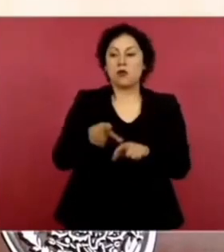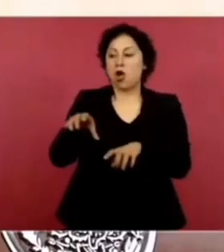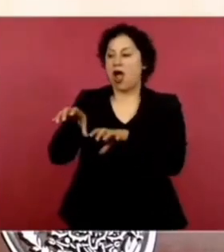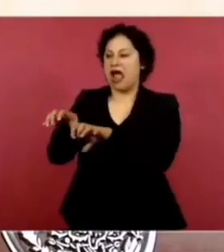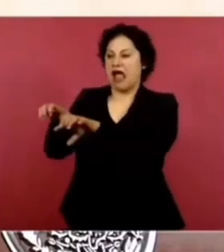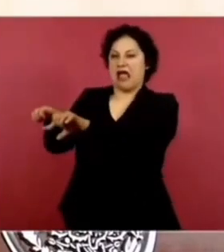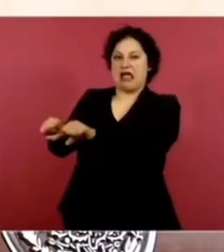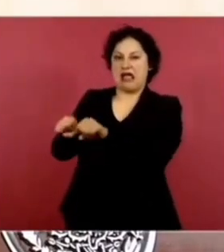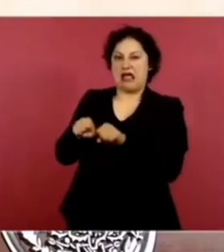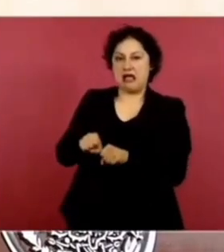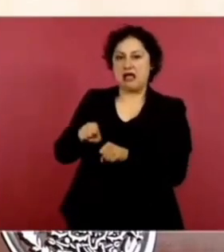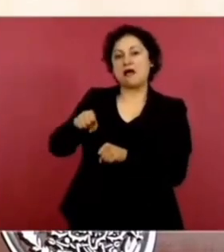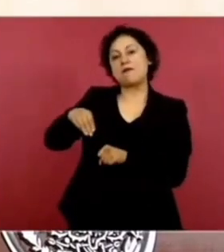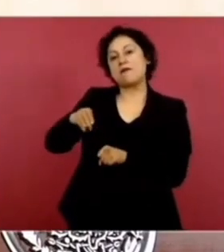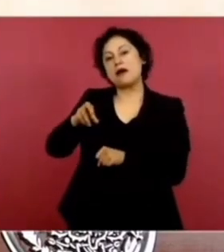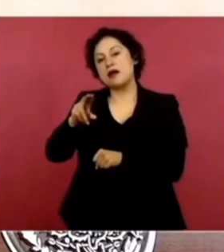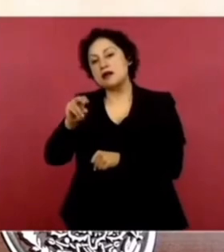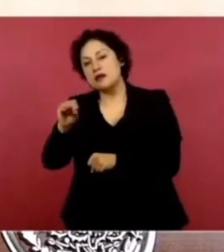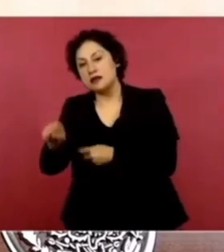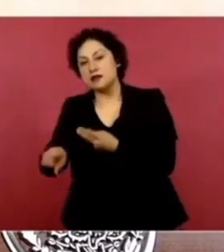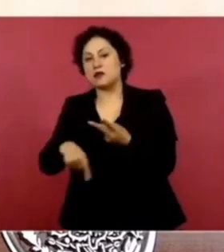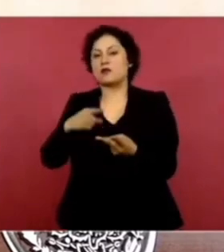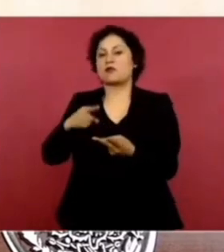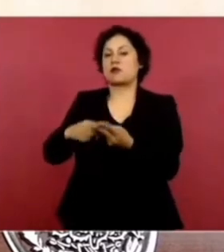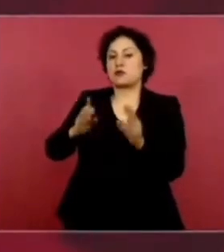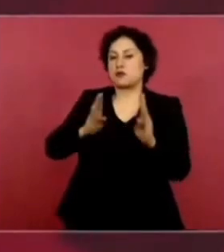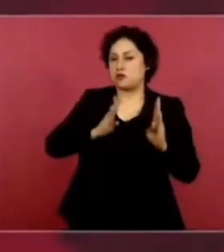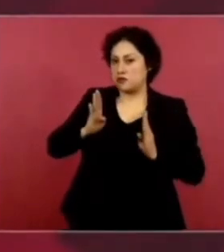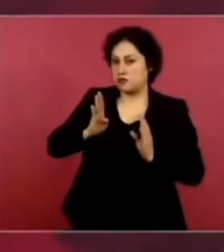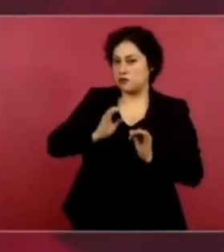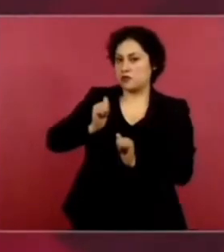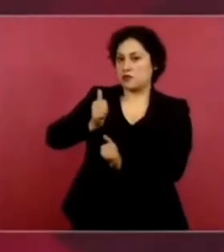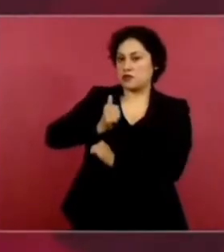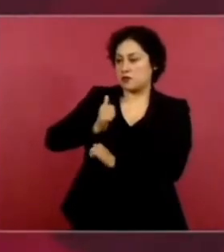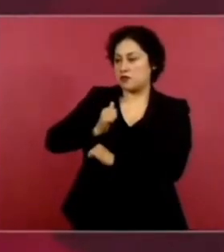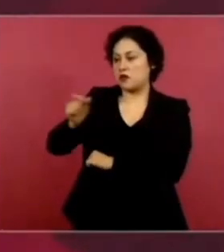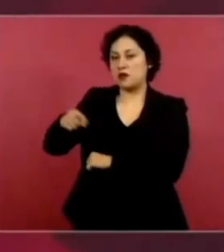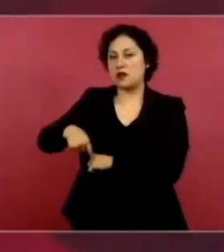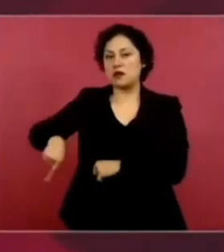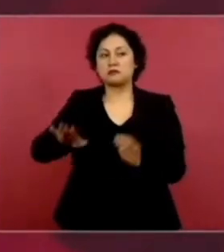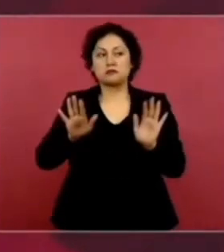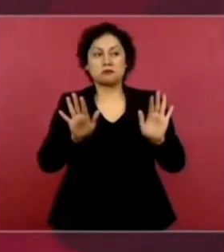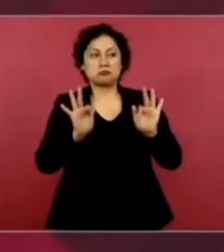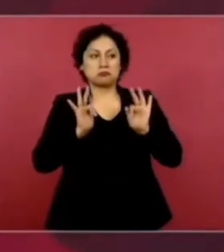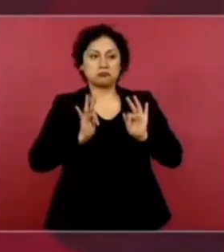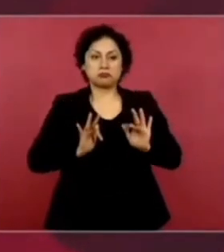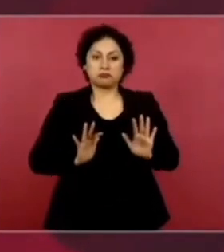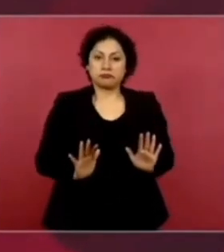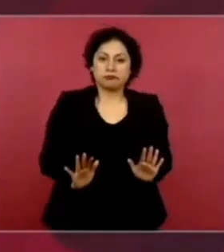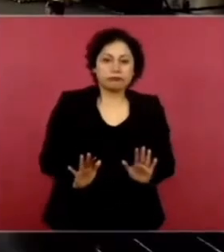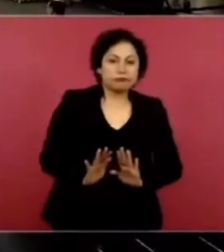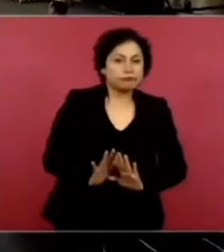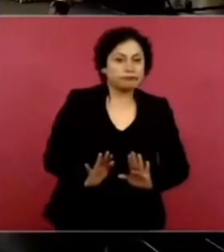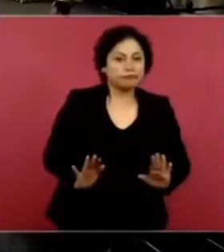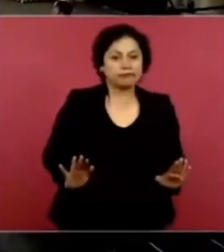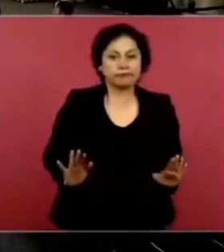No cayeron. en la provocación. Los tuvieron ahí. Detenidos. Hasta.